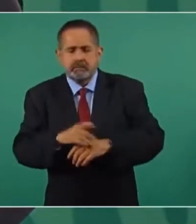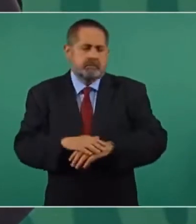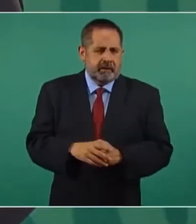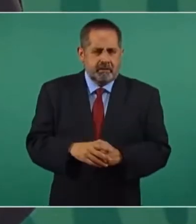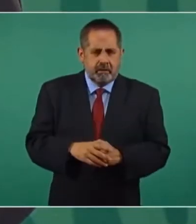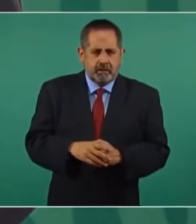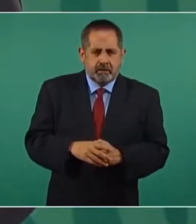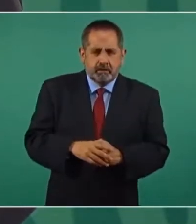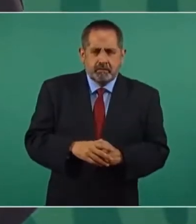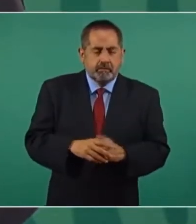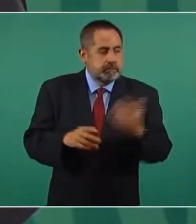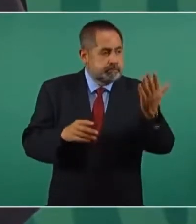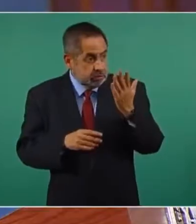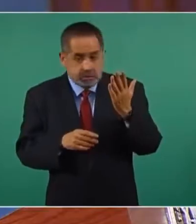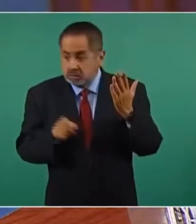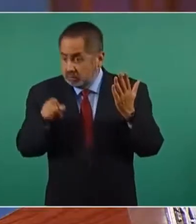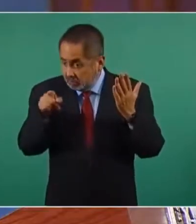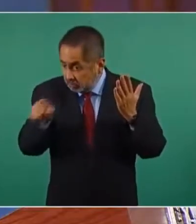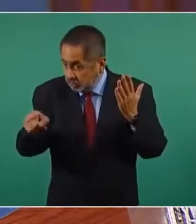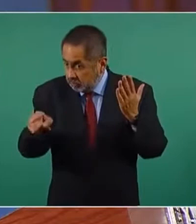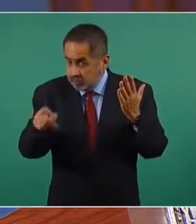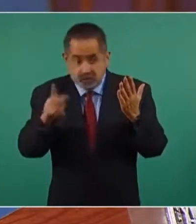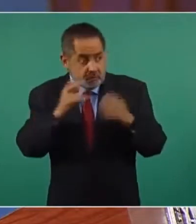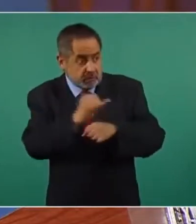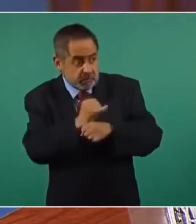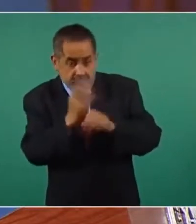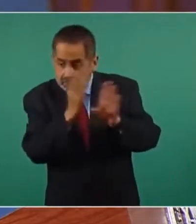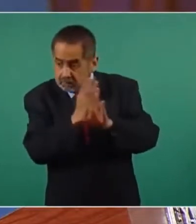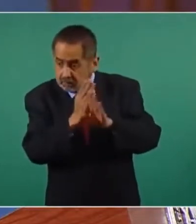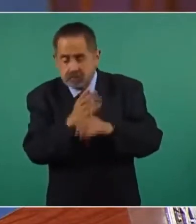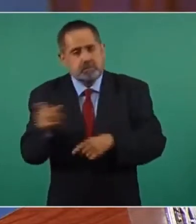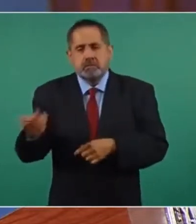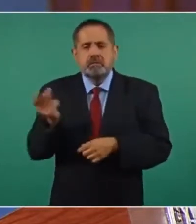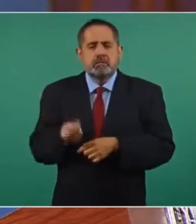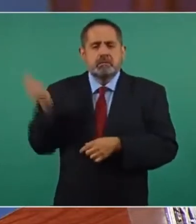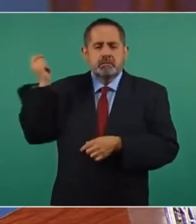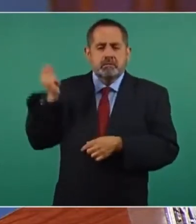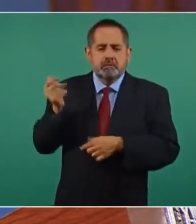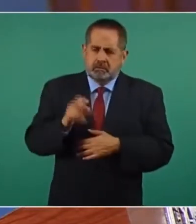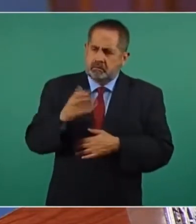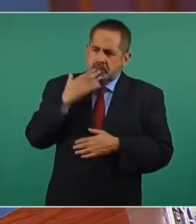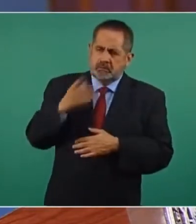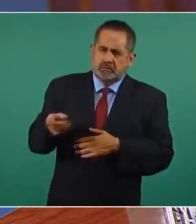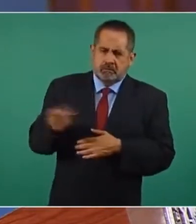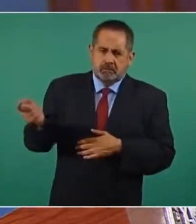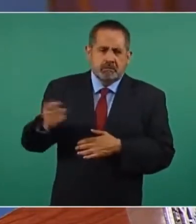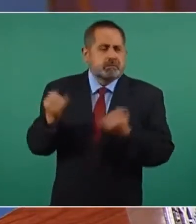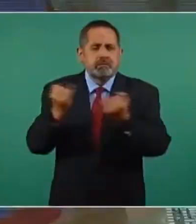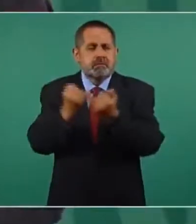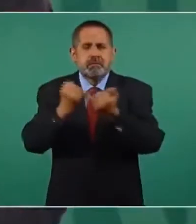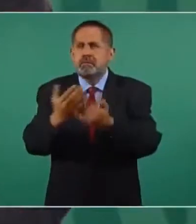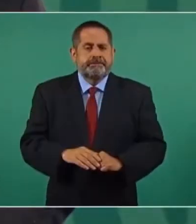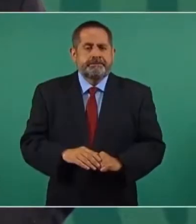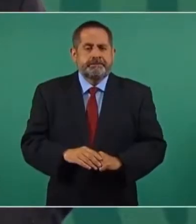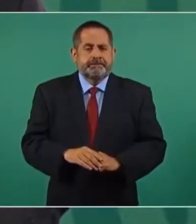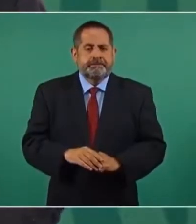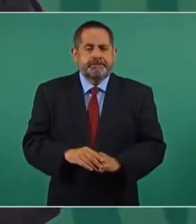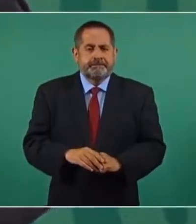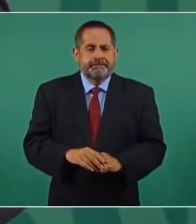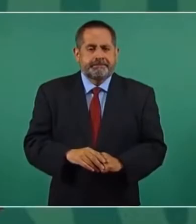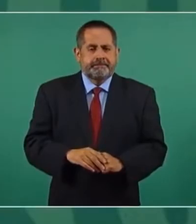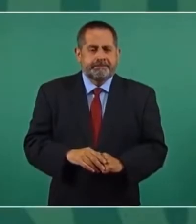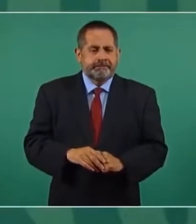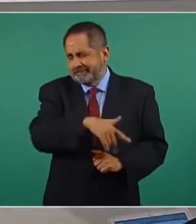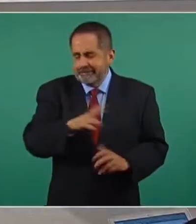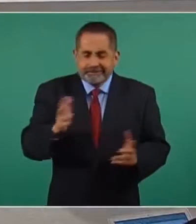despide al funcionario que esté haciendo estas cosas. Ya no es el tiempo de antes y